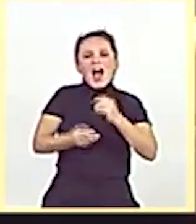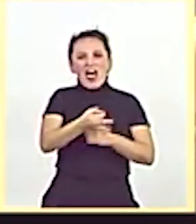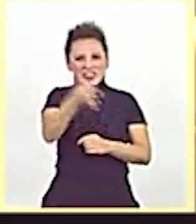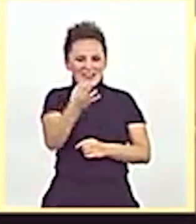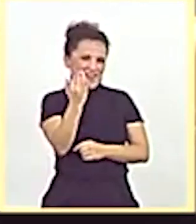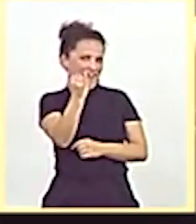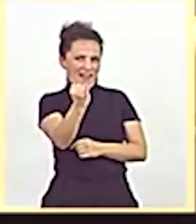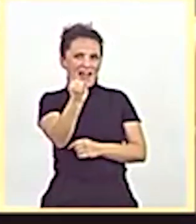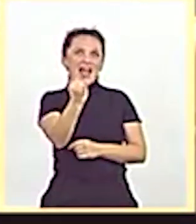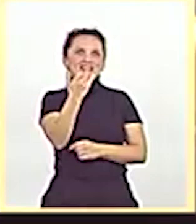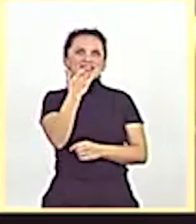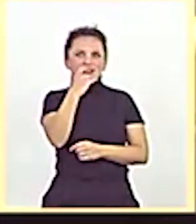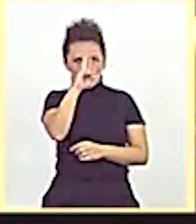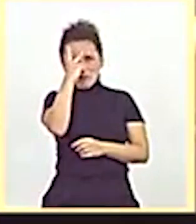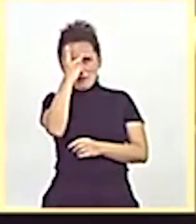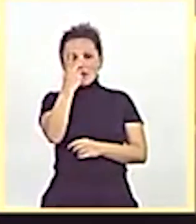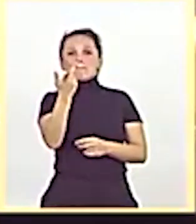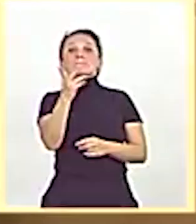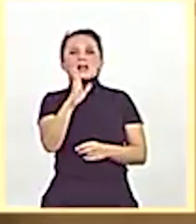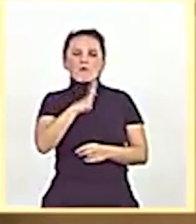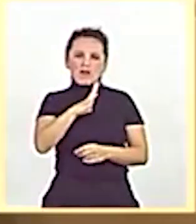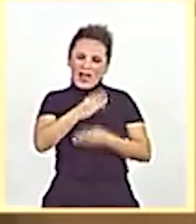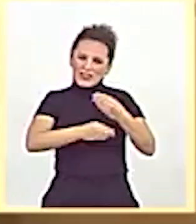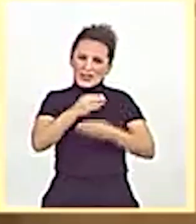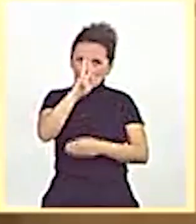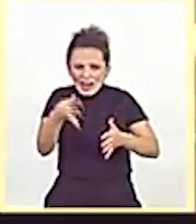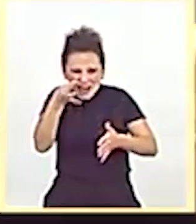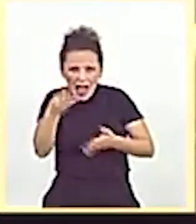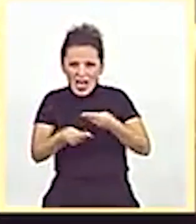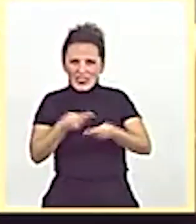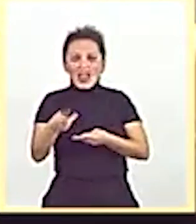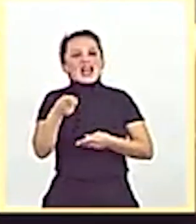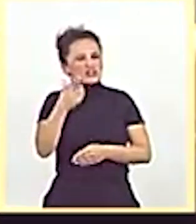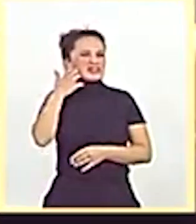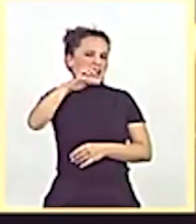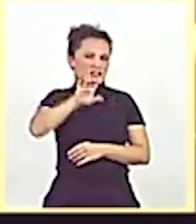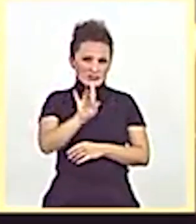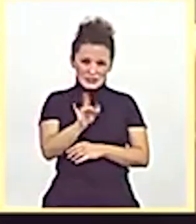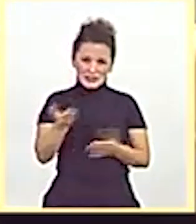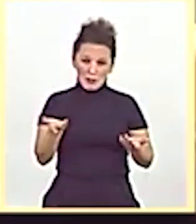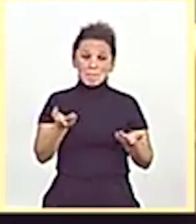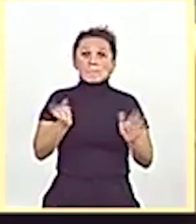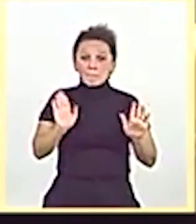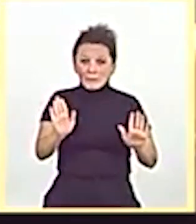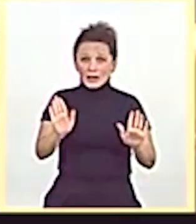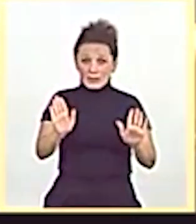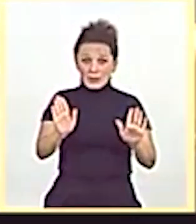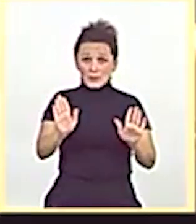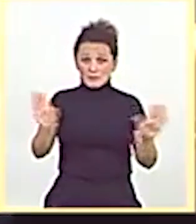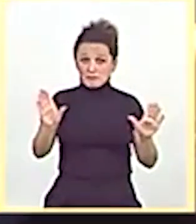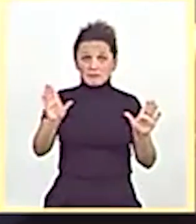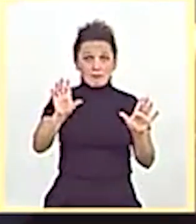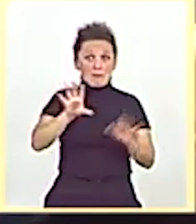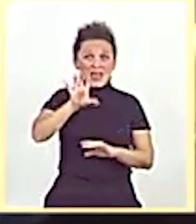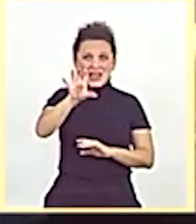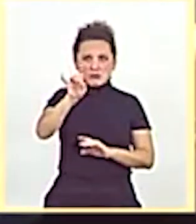pero rectifiquen bien, no rectifiquen a medias. Lo que sí ha dejado perplejo al conjunto del país